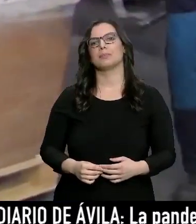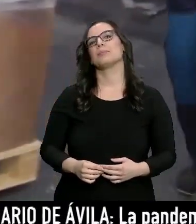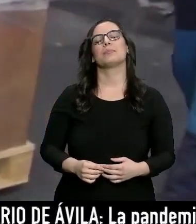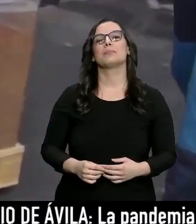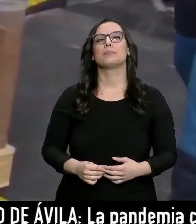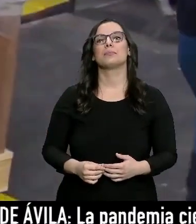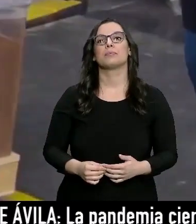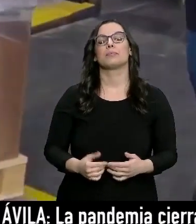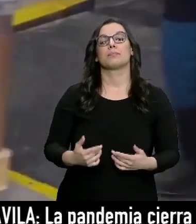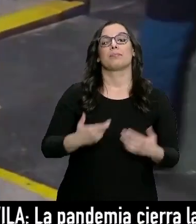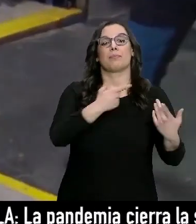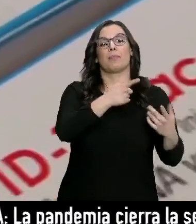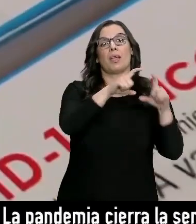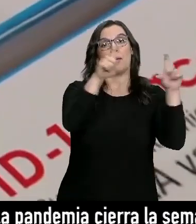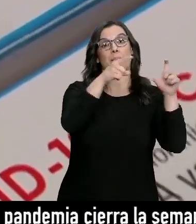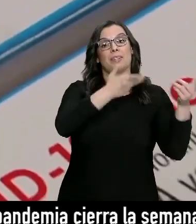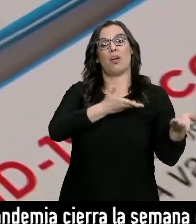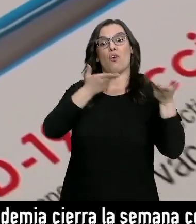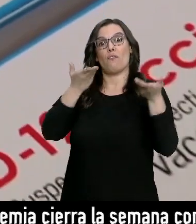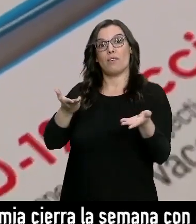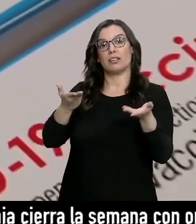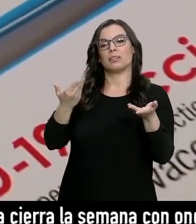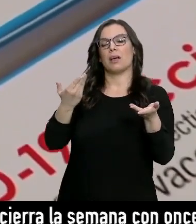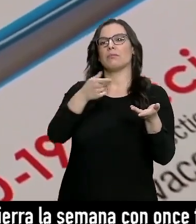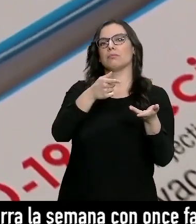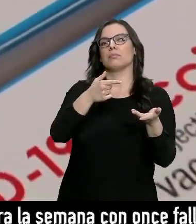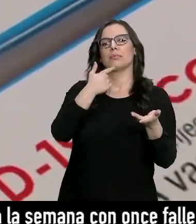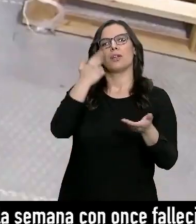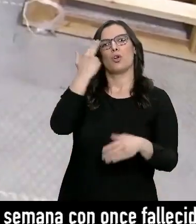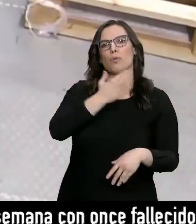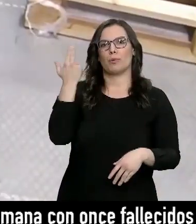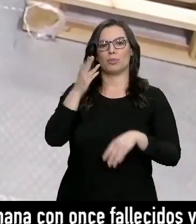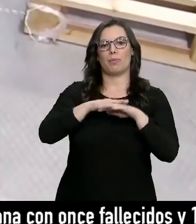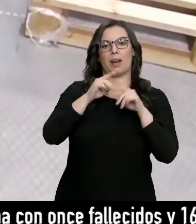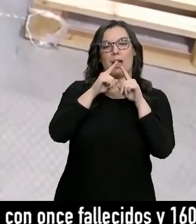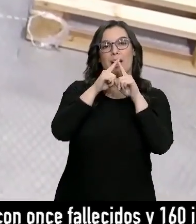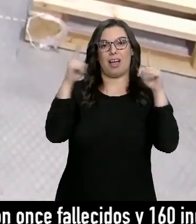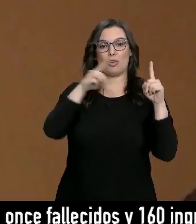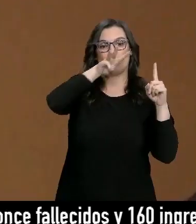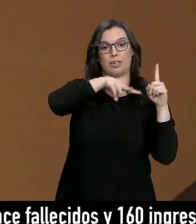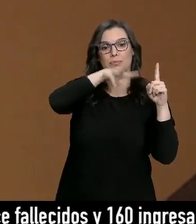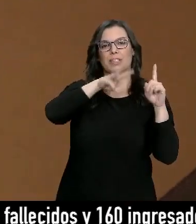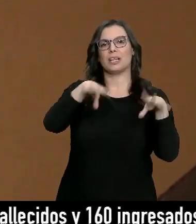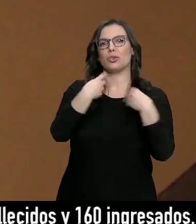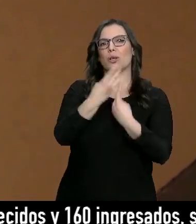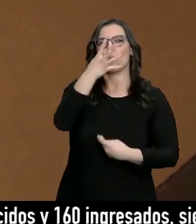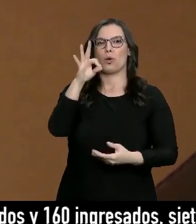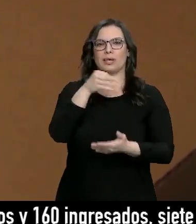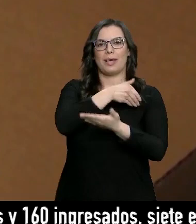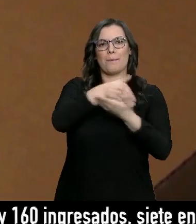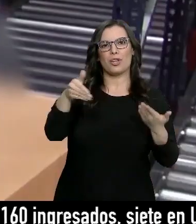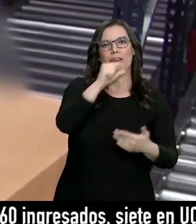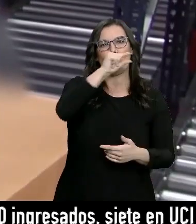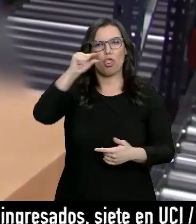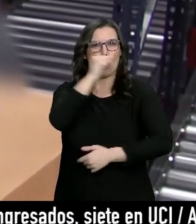Con esta última oferta la farmacéutica se ha comprometido a proporcionar para este trimestre un total de 40 millones de dosis, pero